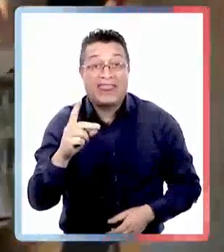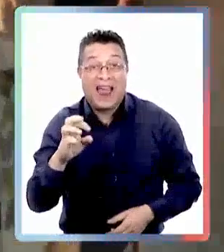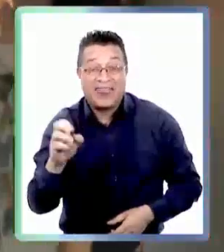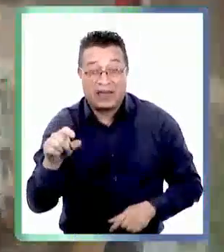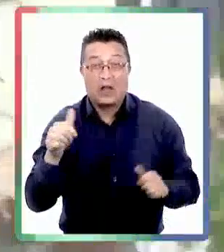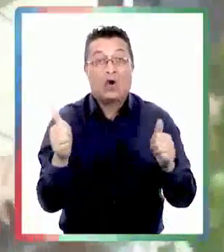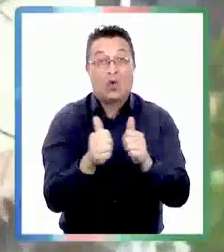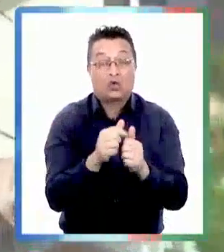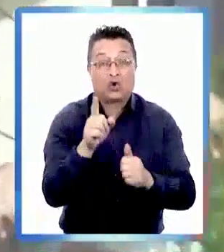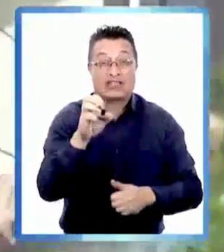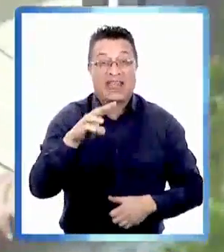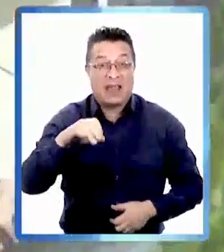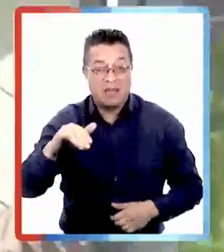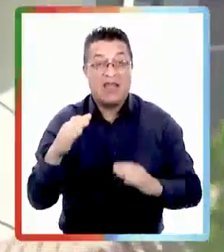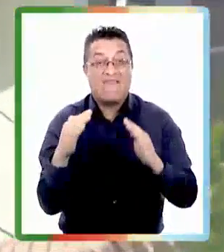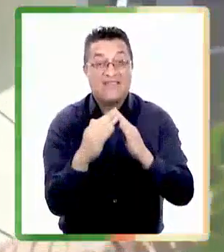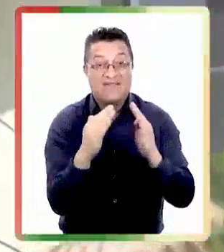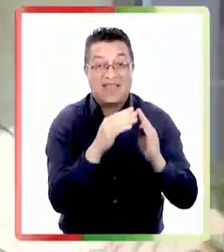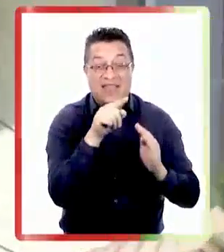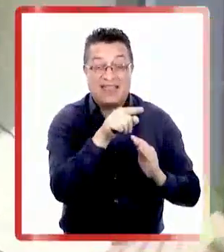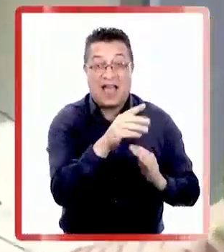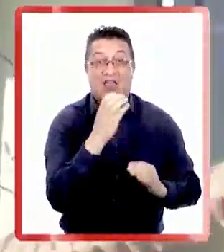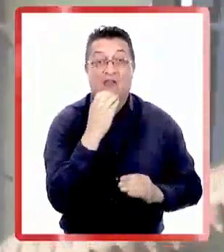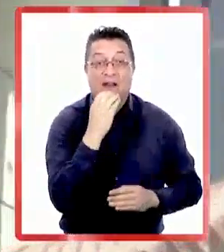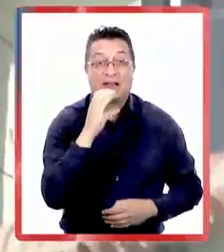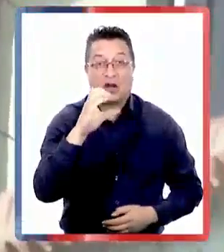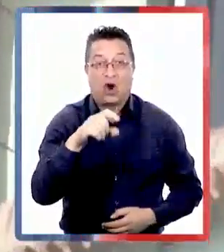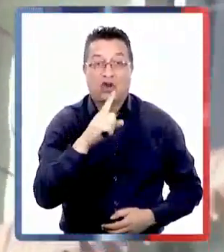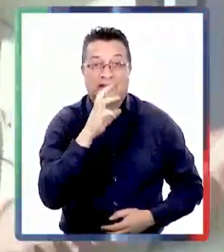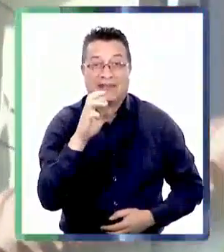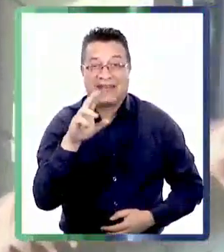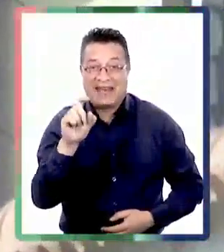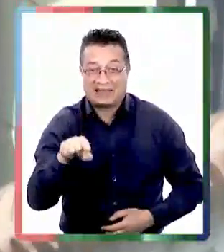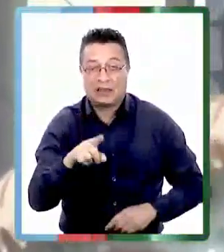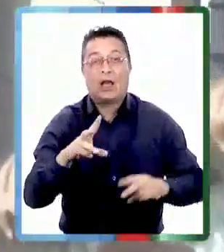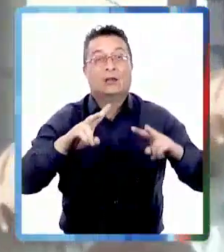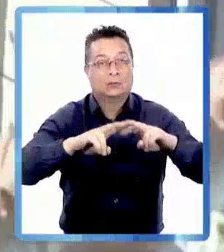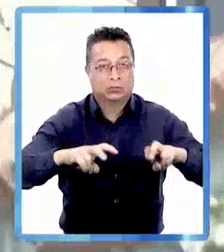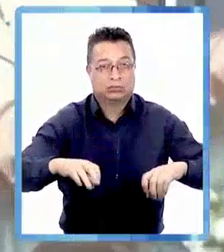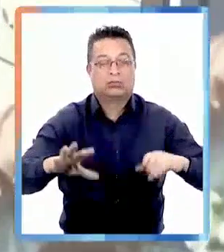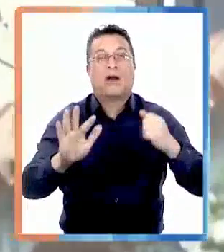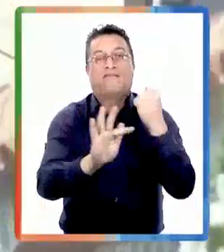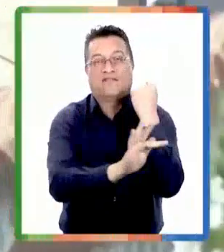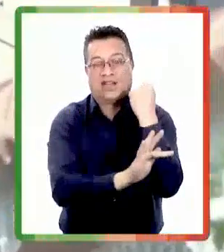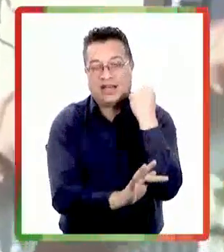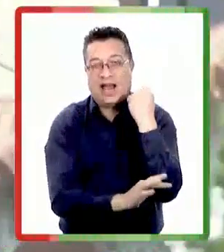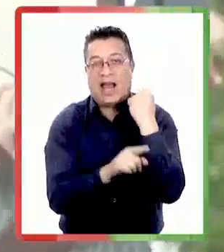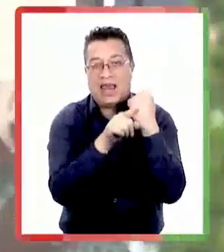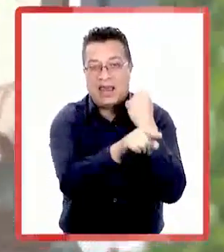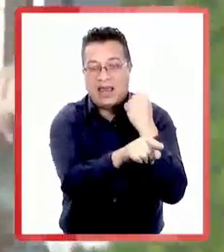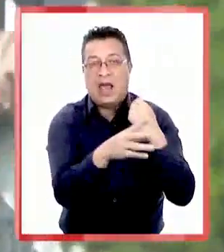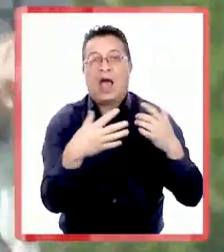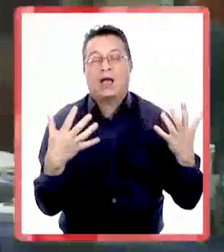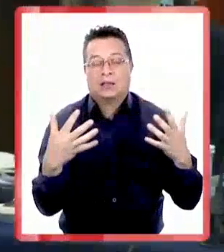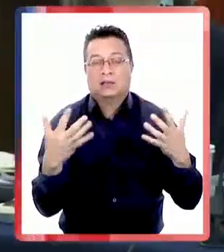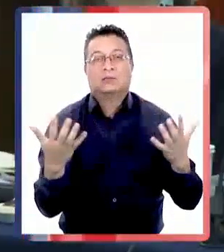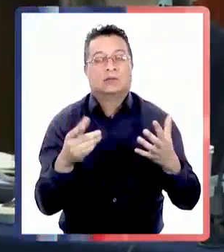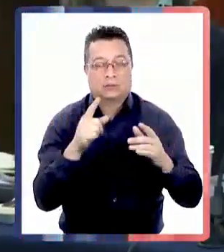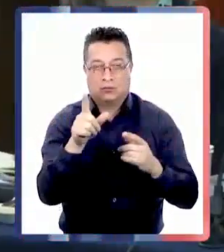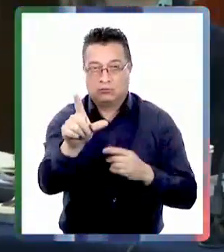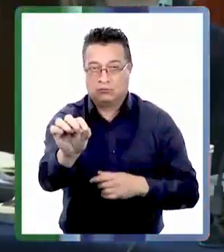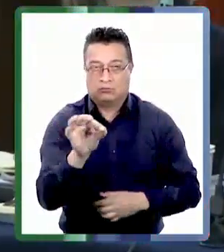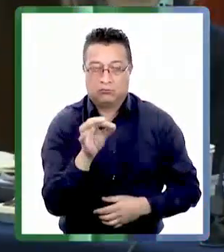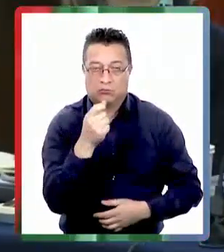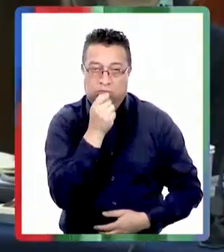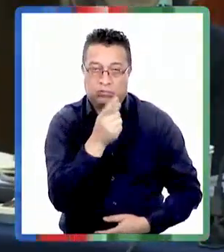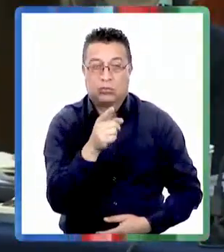junto al ex Ceremi de Vivienda de Antofagasta, Carlos Contreras, está siendo investigado por la Fiscalía en calidad de imputado. La